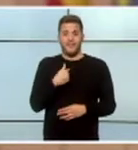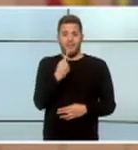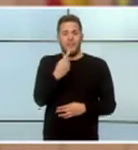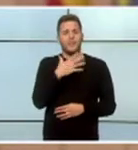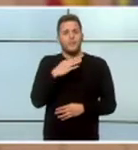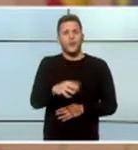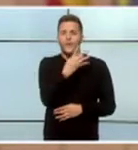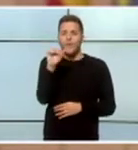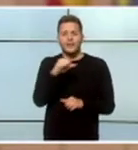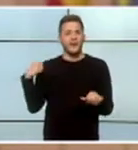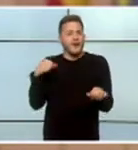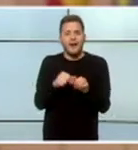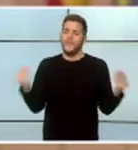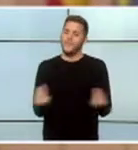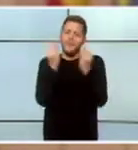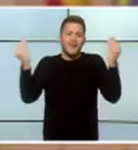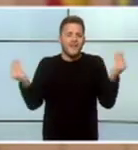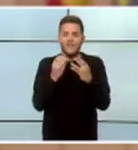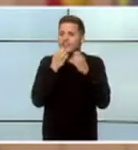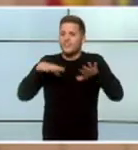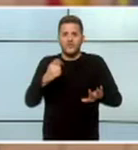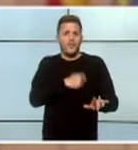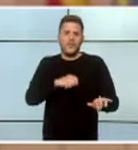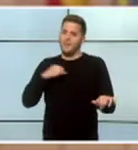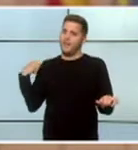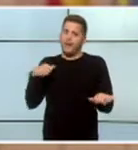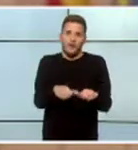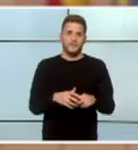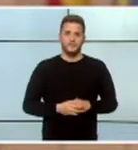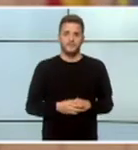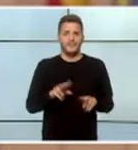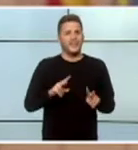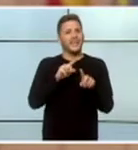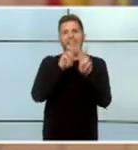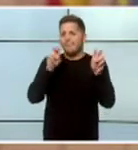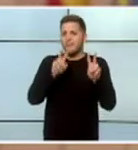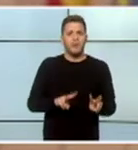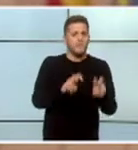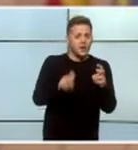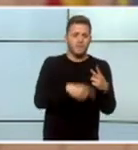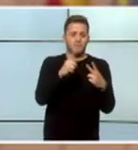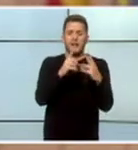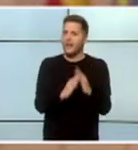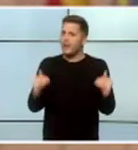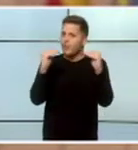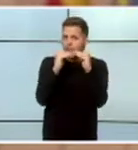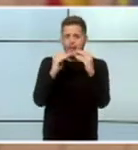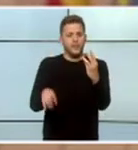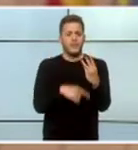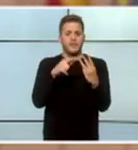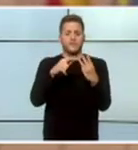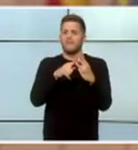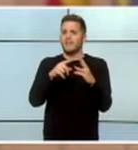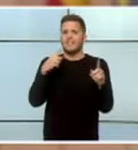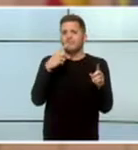sido los mejores... ...los mejores de la historia de España... ...en modernización... ...en igualdad... ...en avances